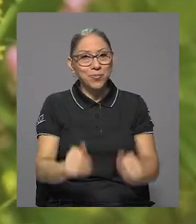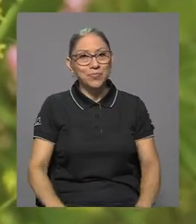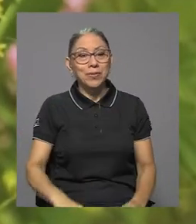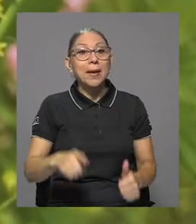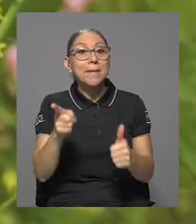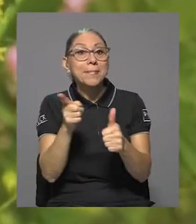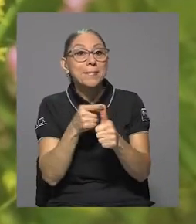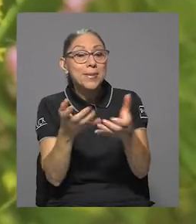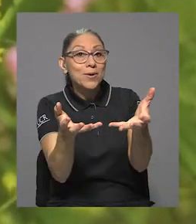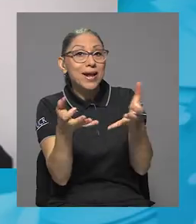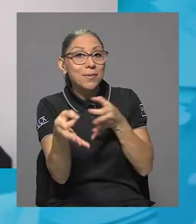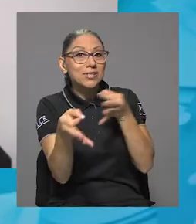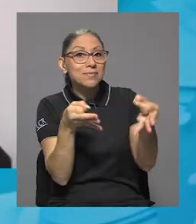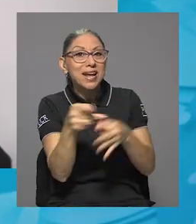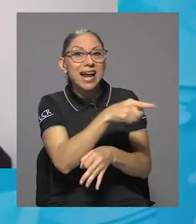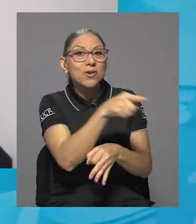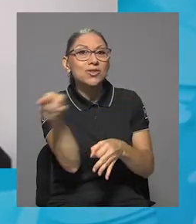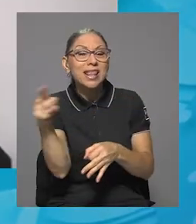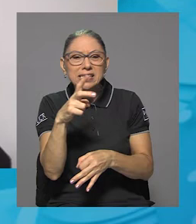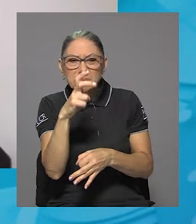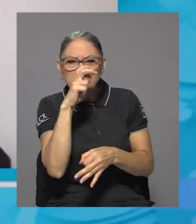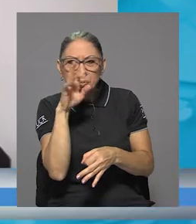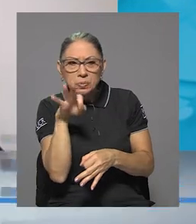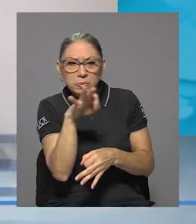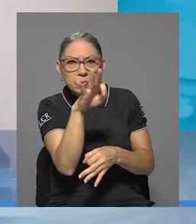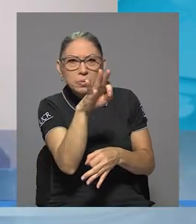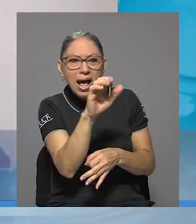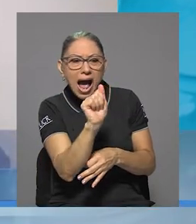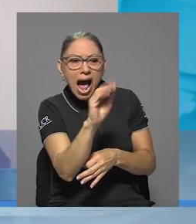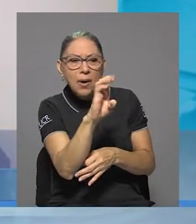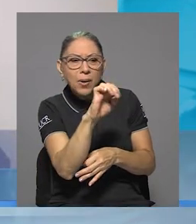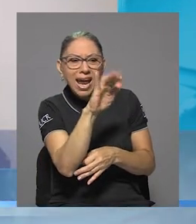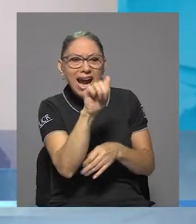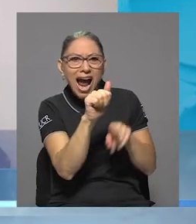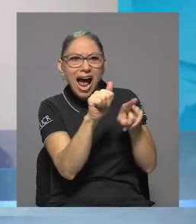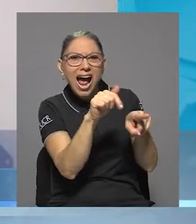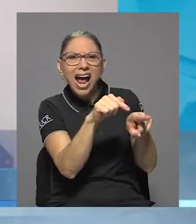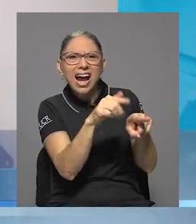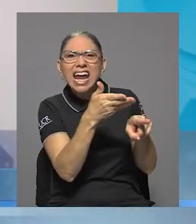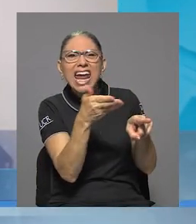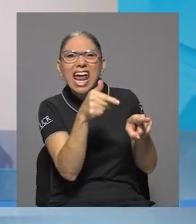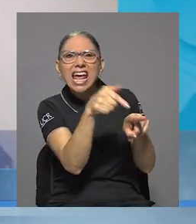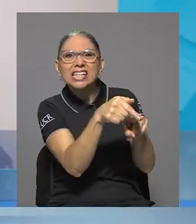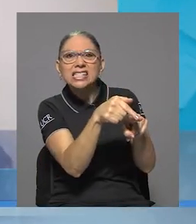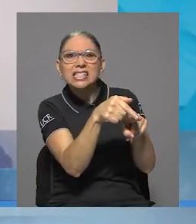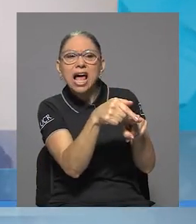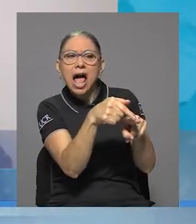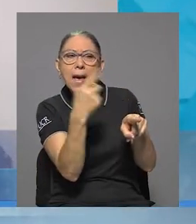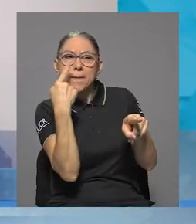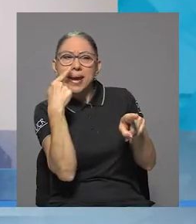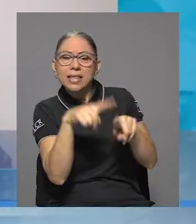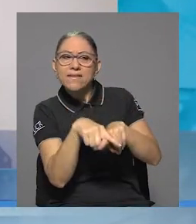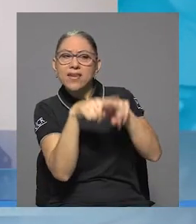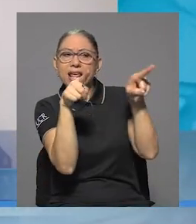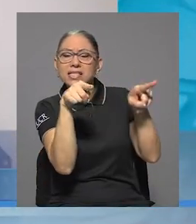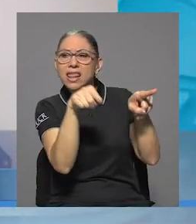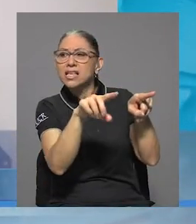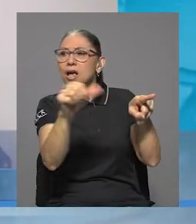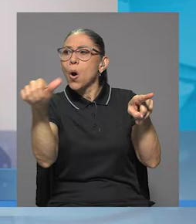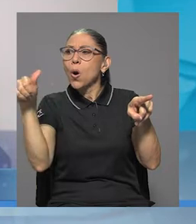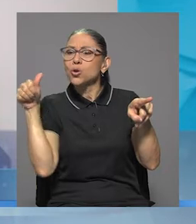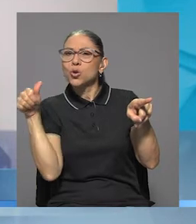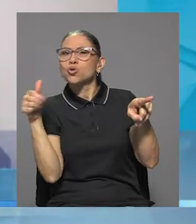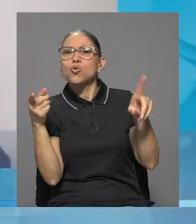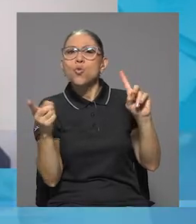lugar queremos explicar al lector qué es una abeja, cómo distinguir una abeja de otros insectos, después cuáles son sus hábitos de